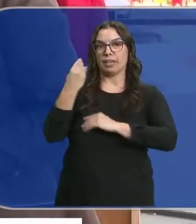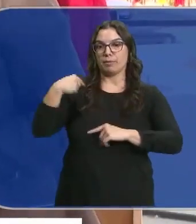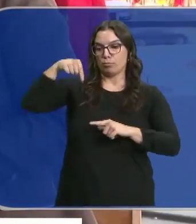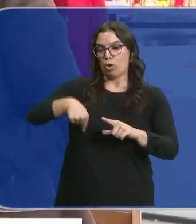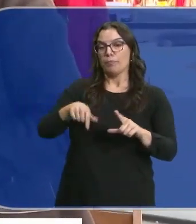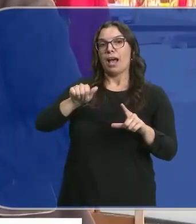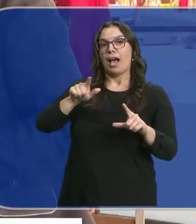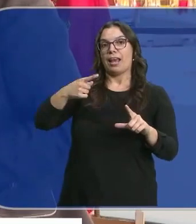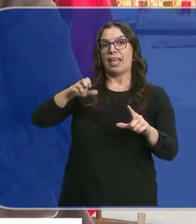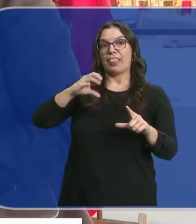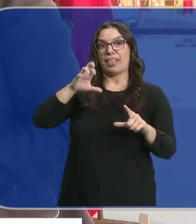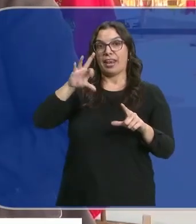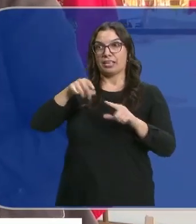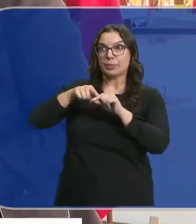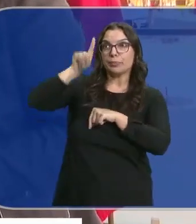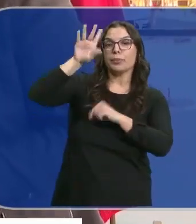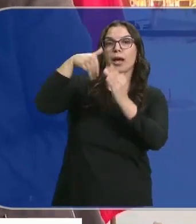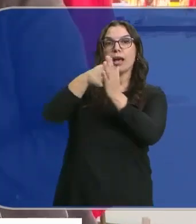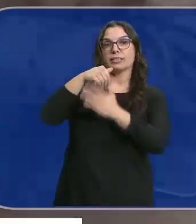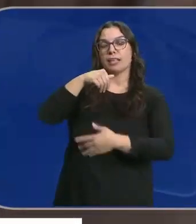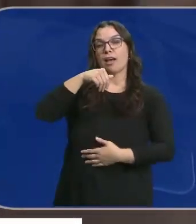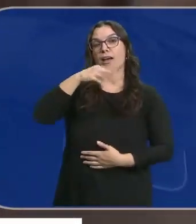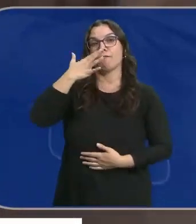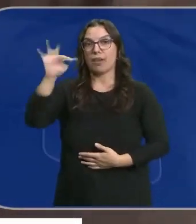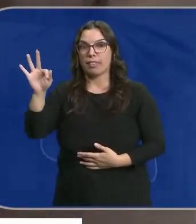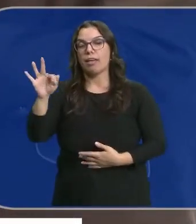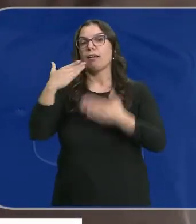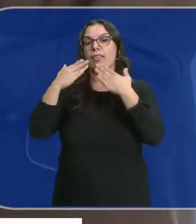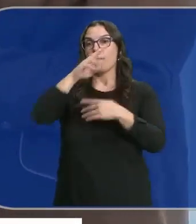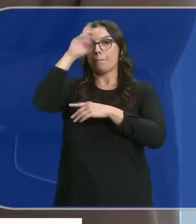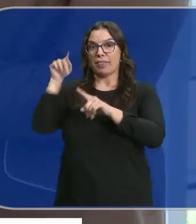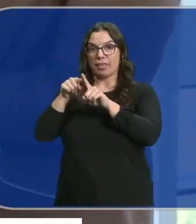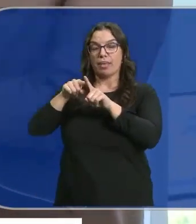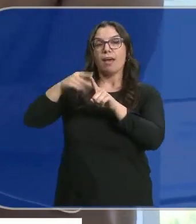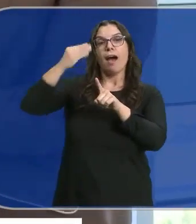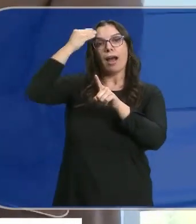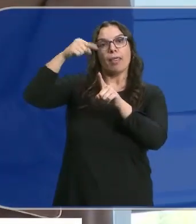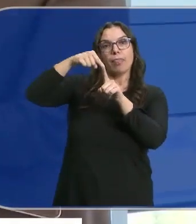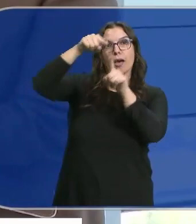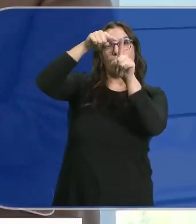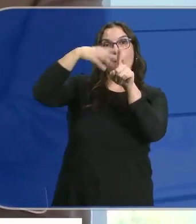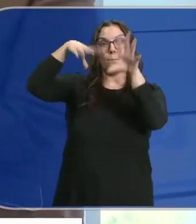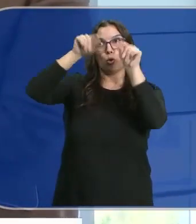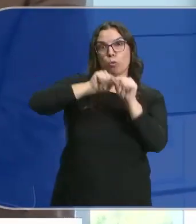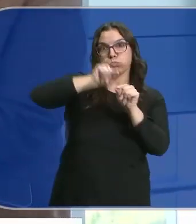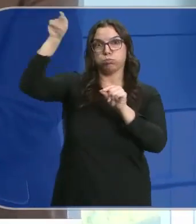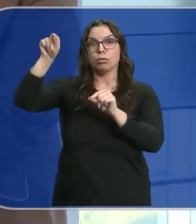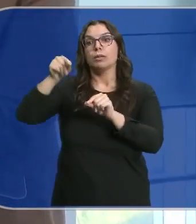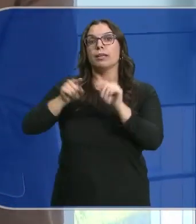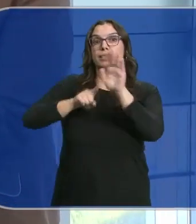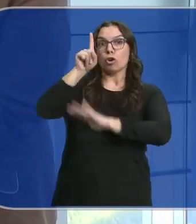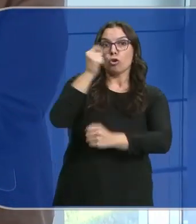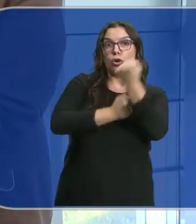Algeciras con Francia a través de Madrid, Aranda de Duero y Burgos y que serviría para el desarrollo económico y también para fijar población.